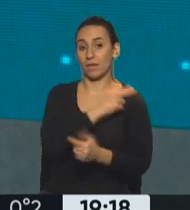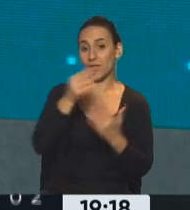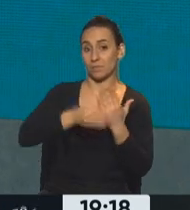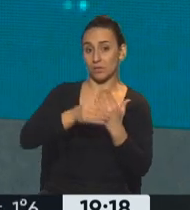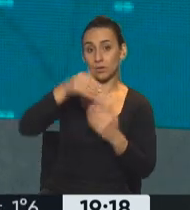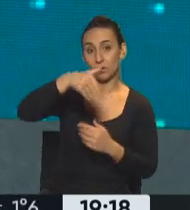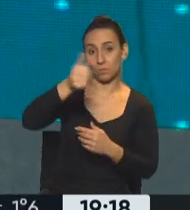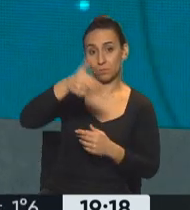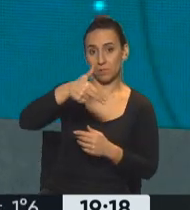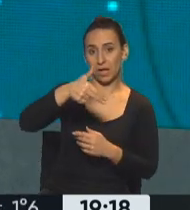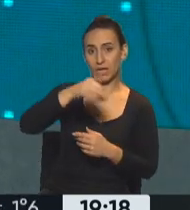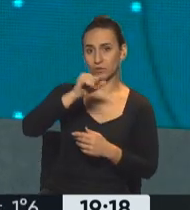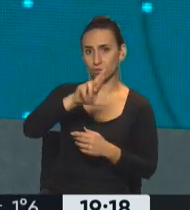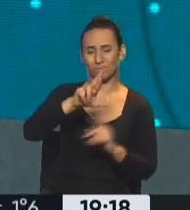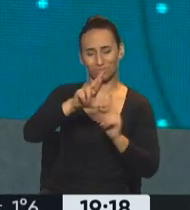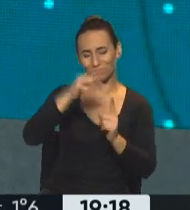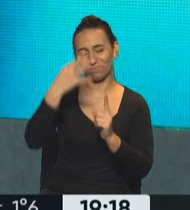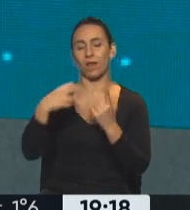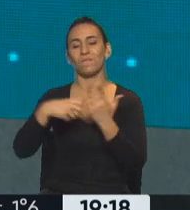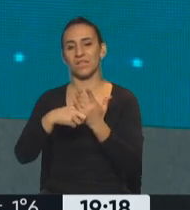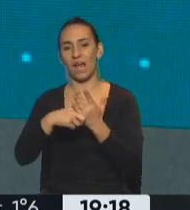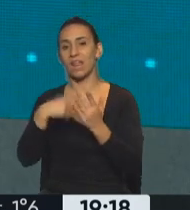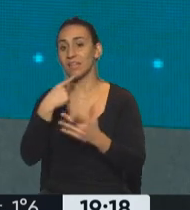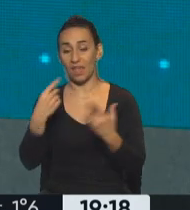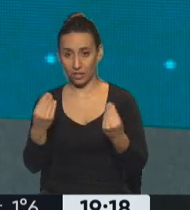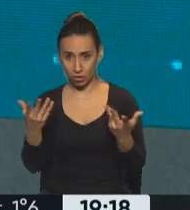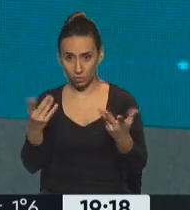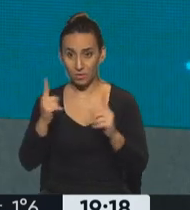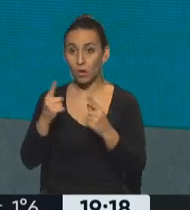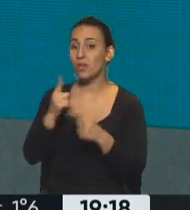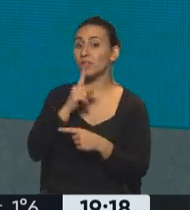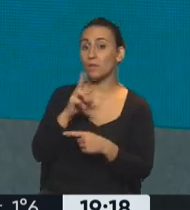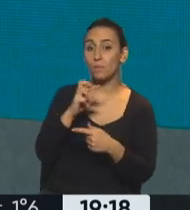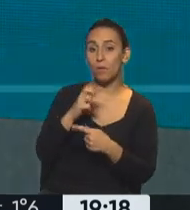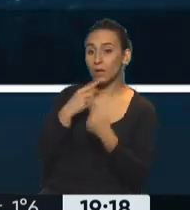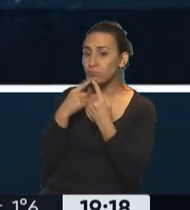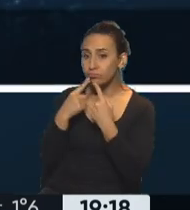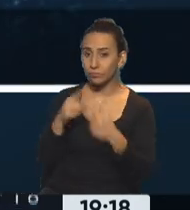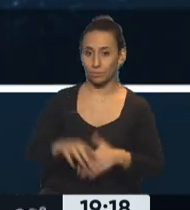El fiscal, vamos a compartir lo que decía el fiscal justamente entrevistado por Televisión Pública Noticias